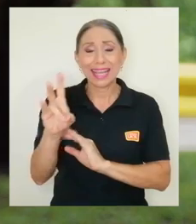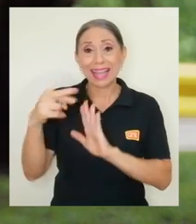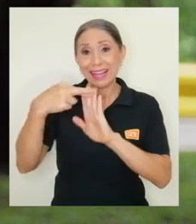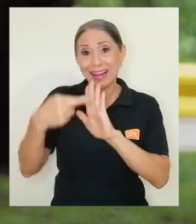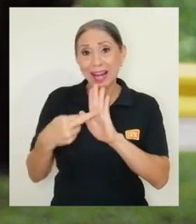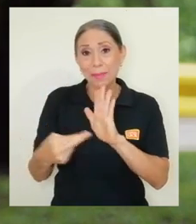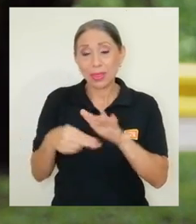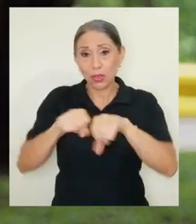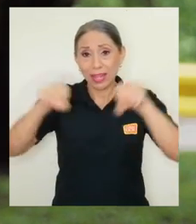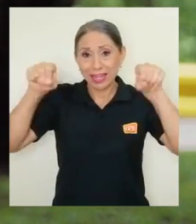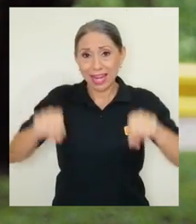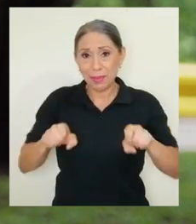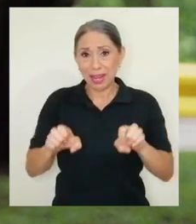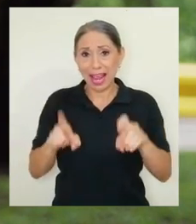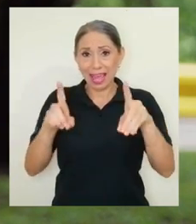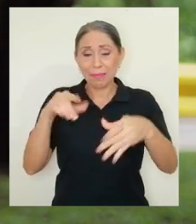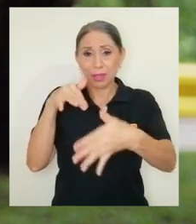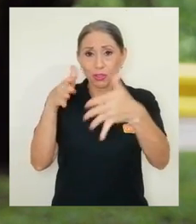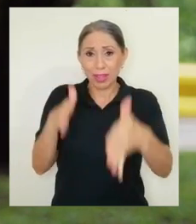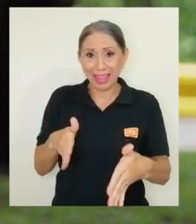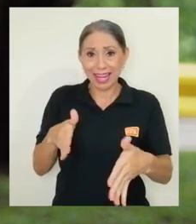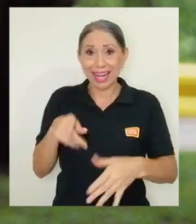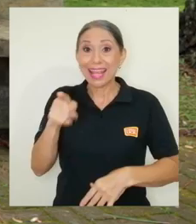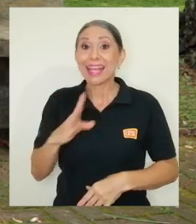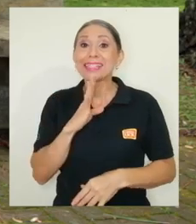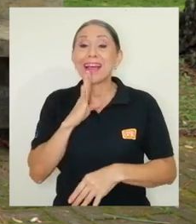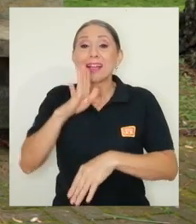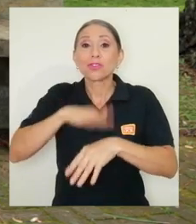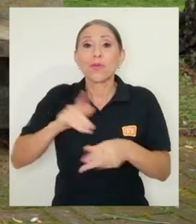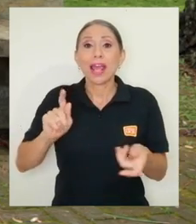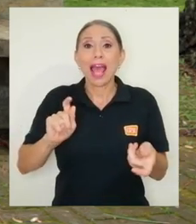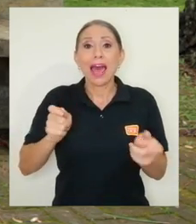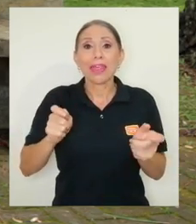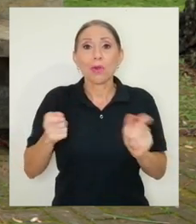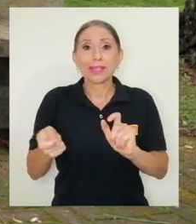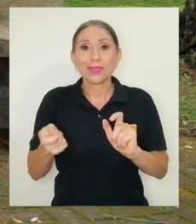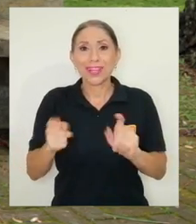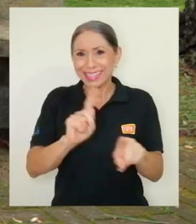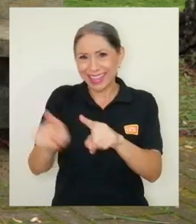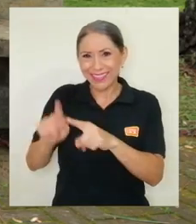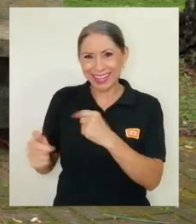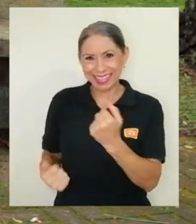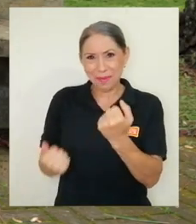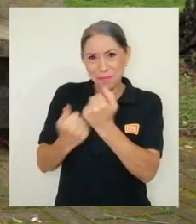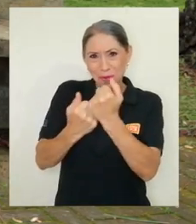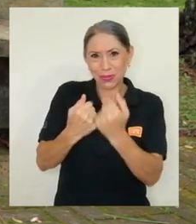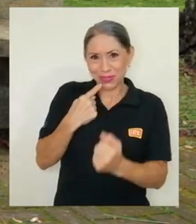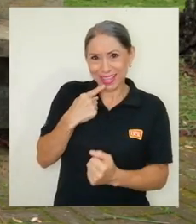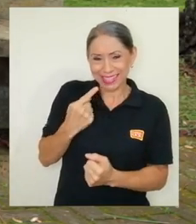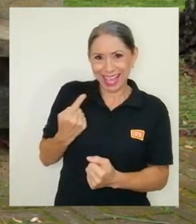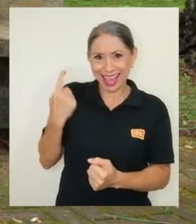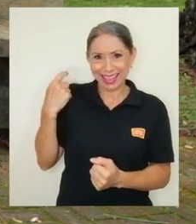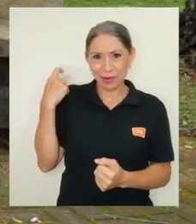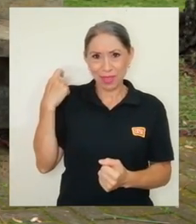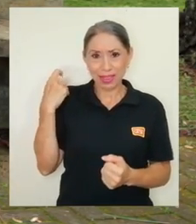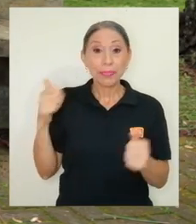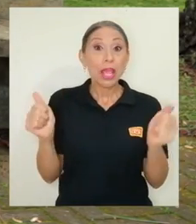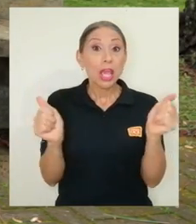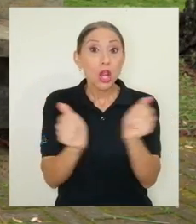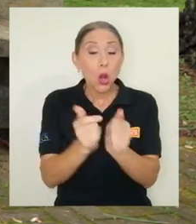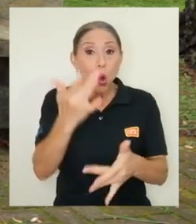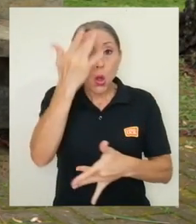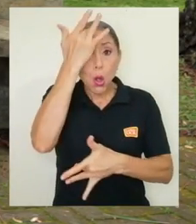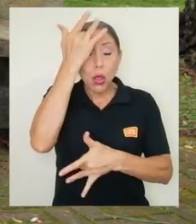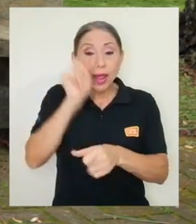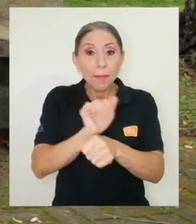Régimen Académico Estudiantil, que es el que habla de las adecuaciones y estos apoyos que mencionaba anteriormente. Y con lo de la